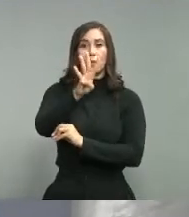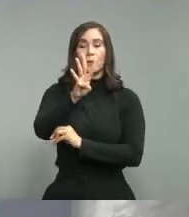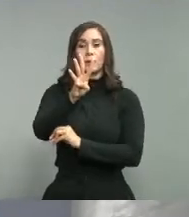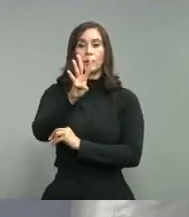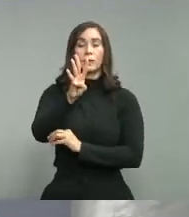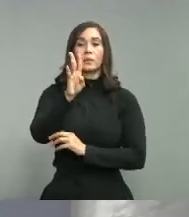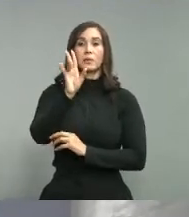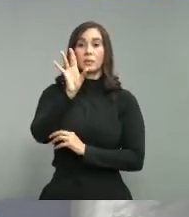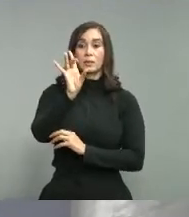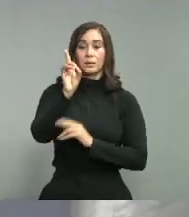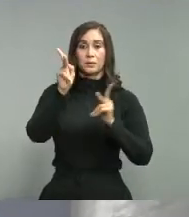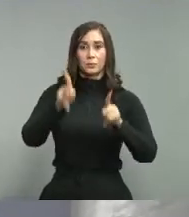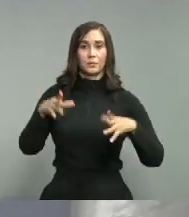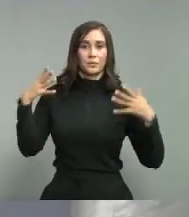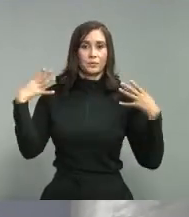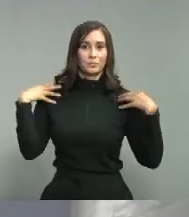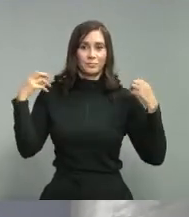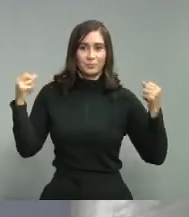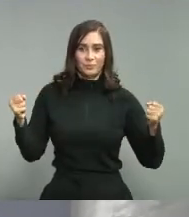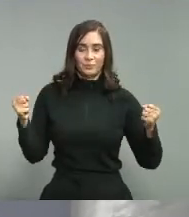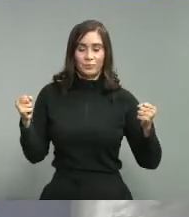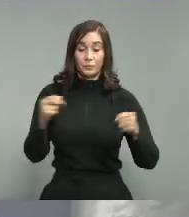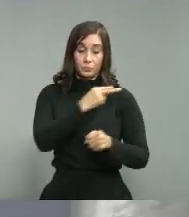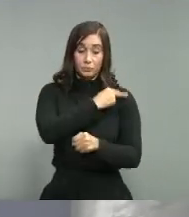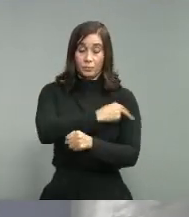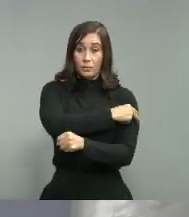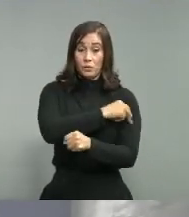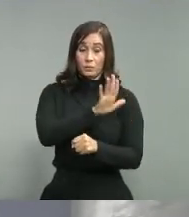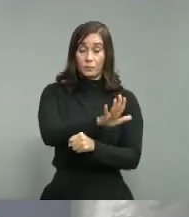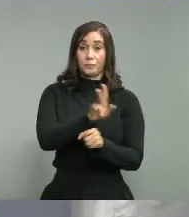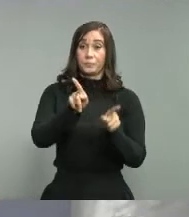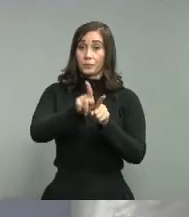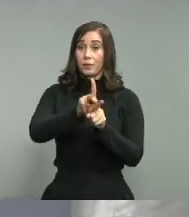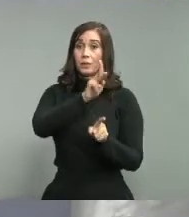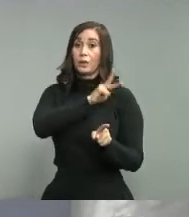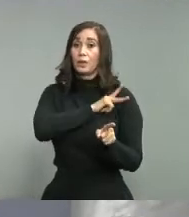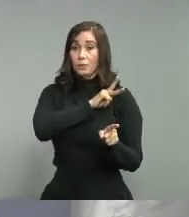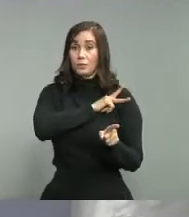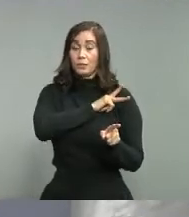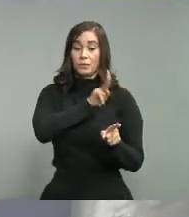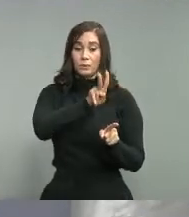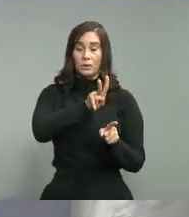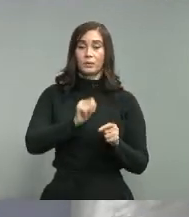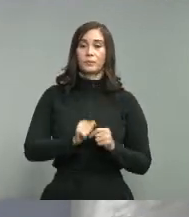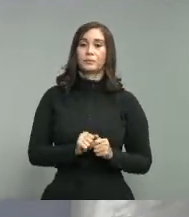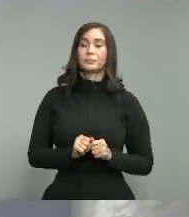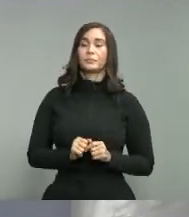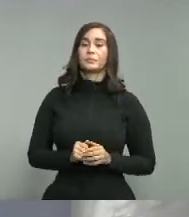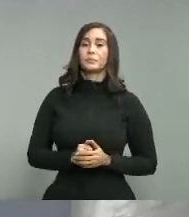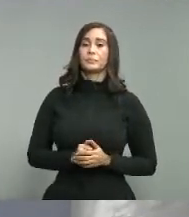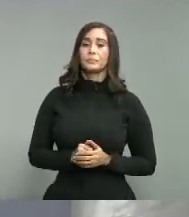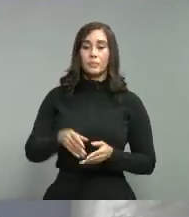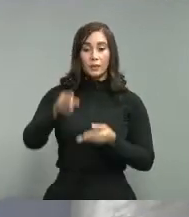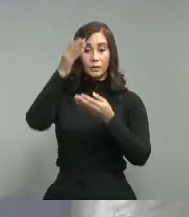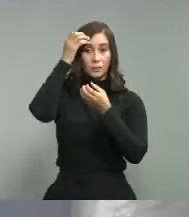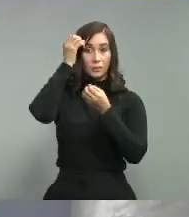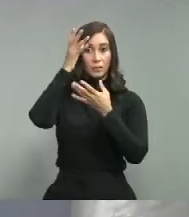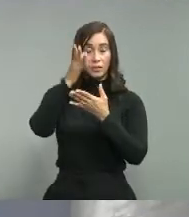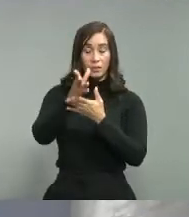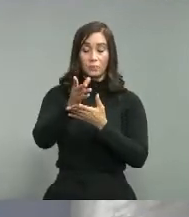alta desde clínicas y hospitales. Esta es la situación que presenta hoy